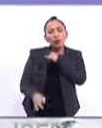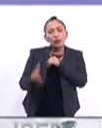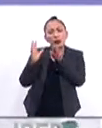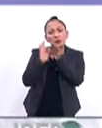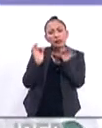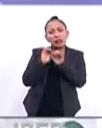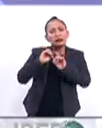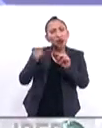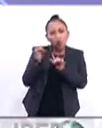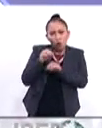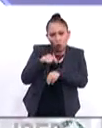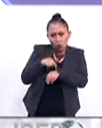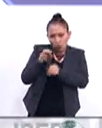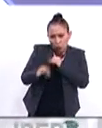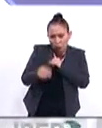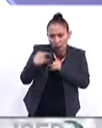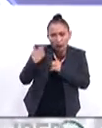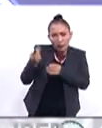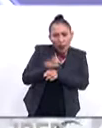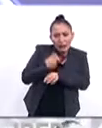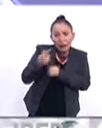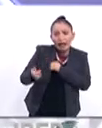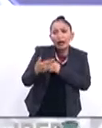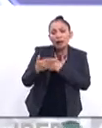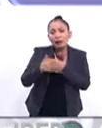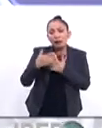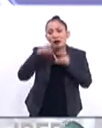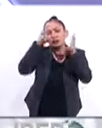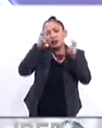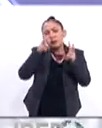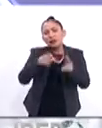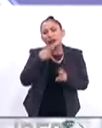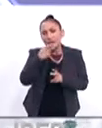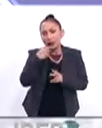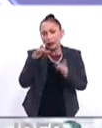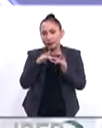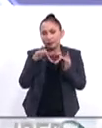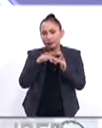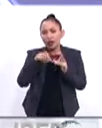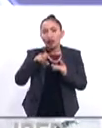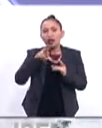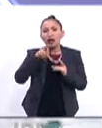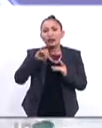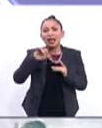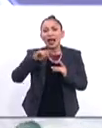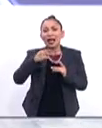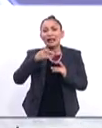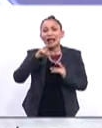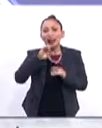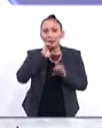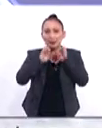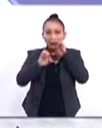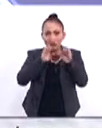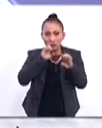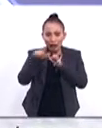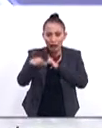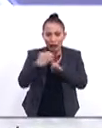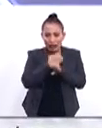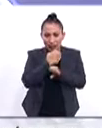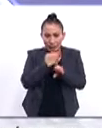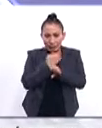detalles de última hora y por supuesto las próximas agendas, nos enlazamos con Noris Aguilar, periodista del